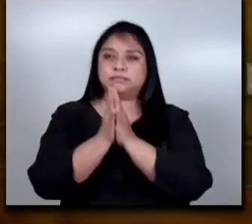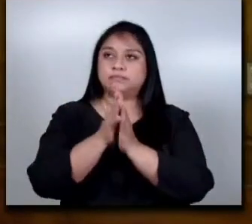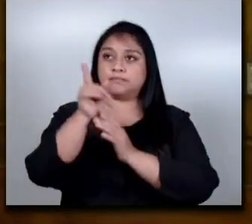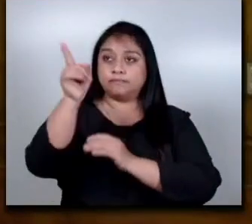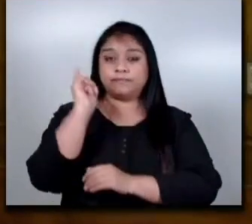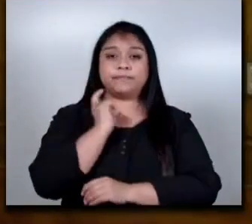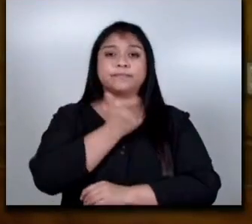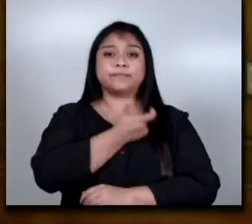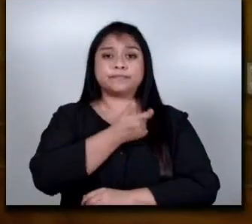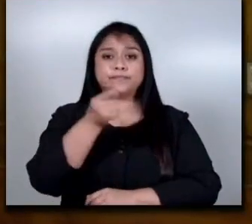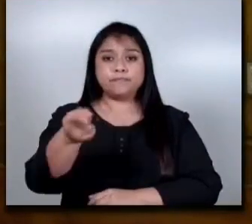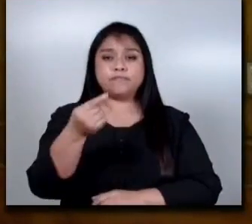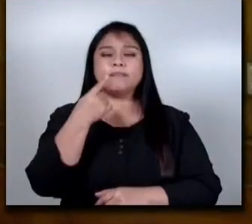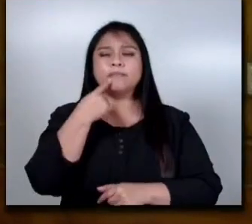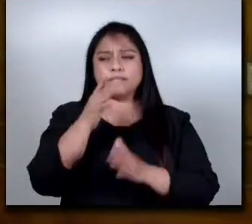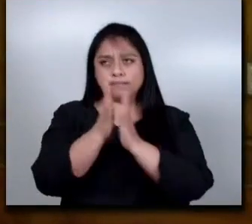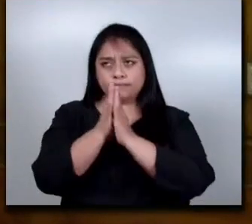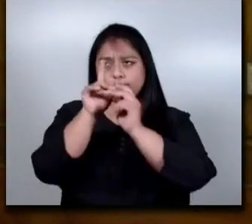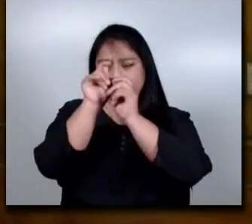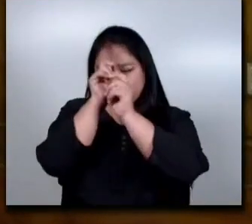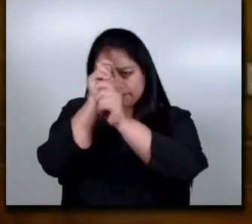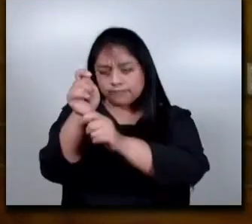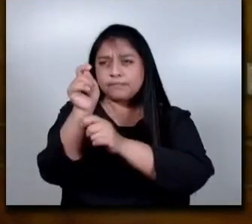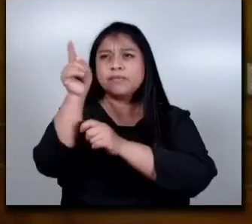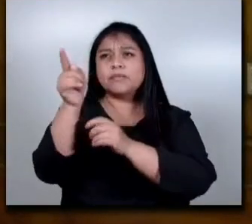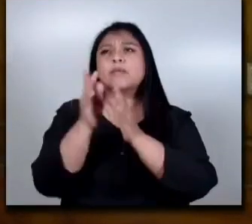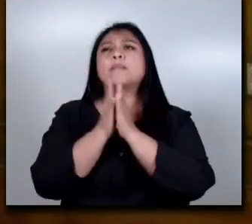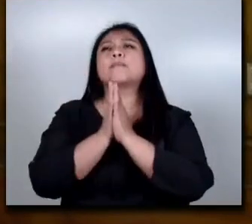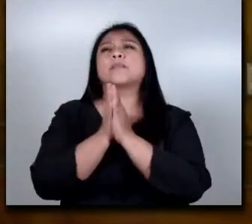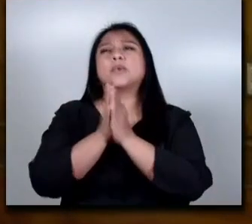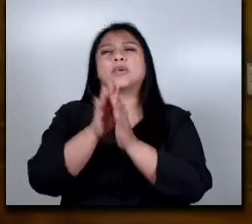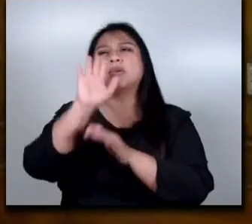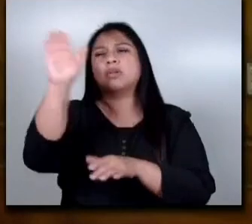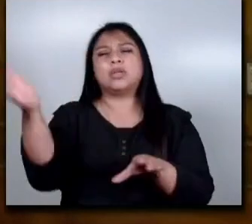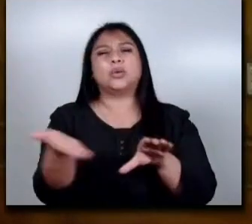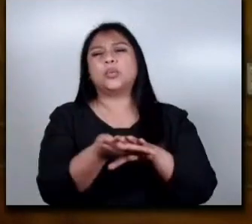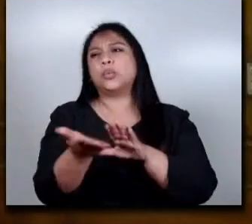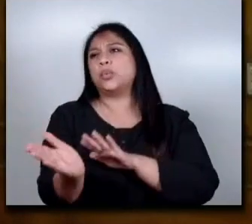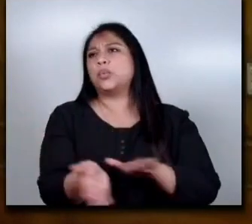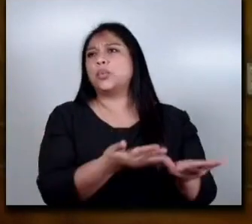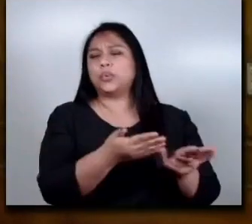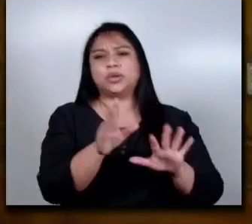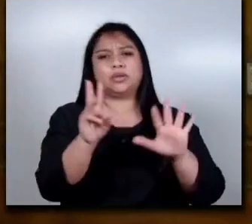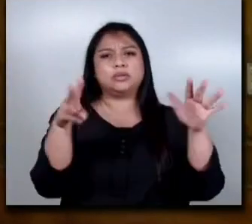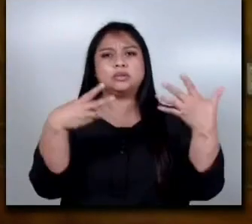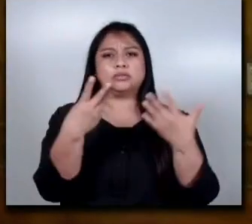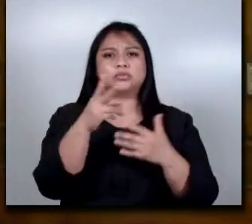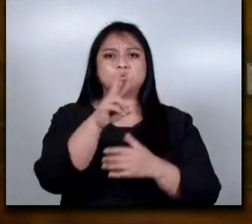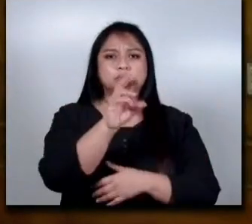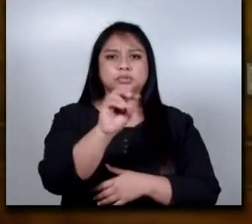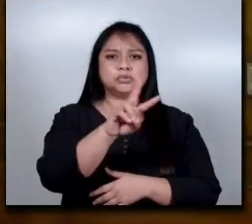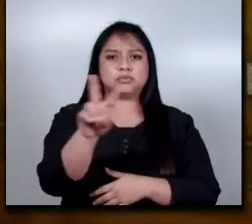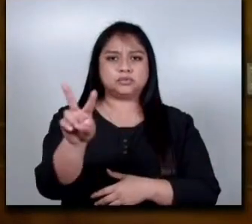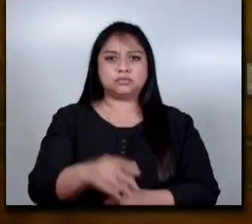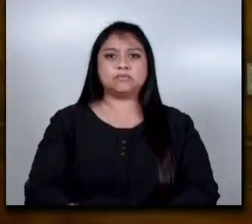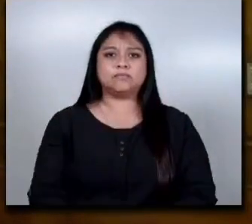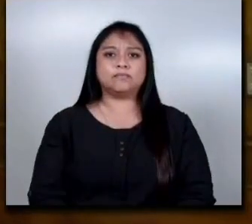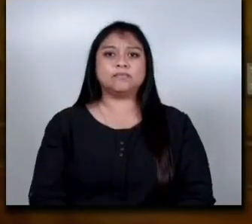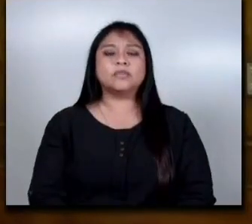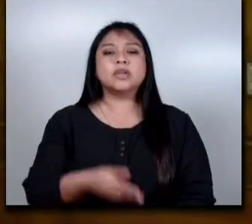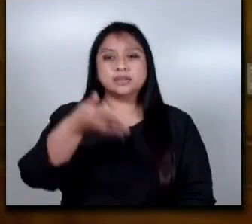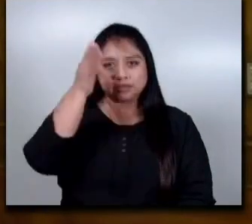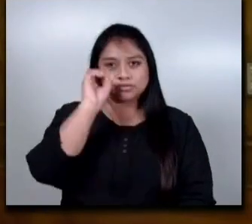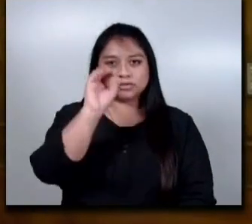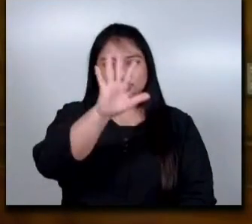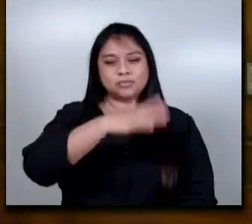República con el debido respeto que por favor archiven el Decreto 18-2022. Que Dios